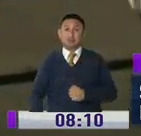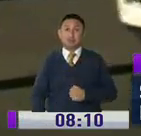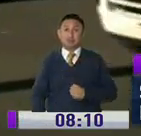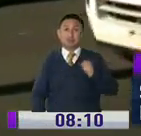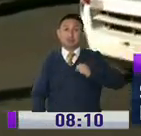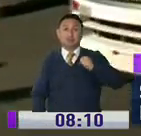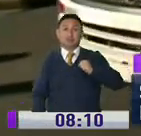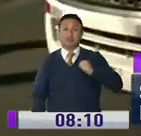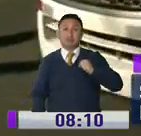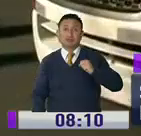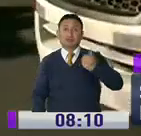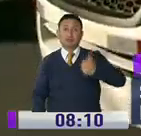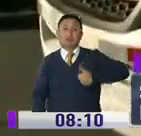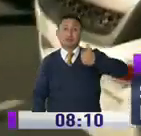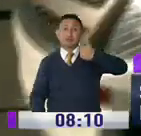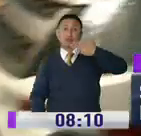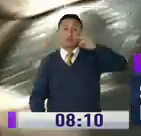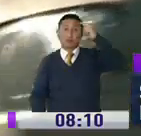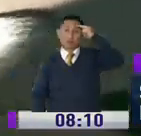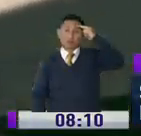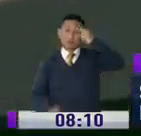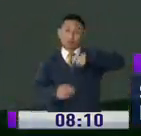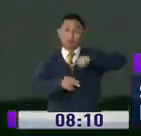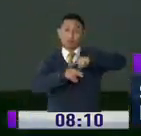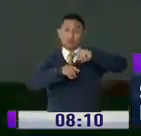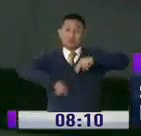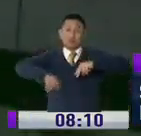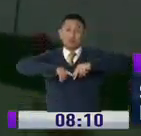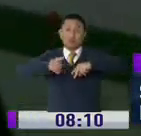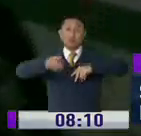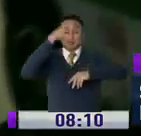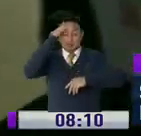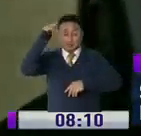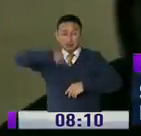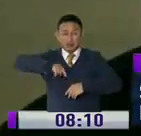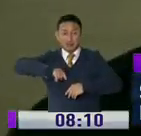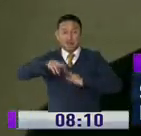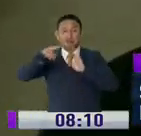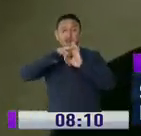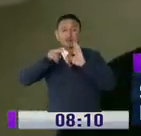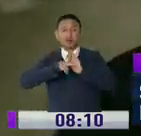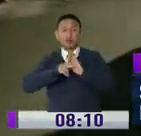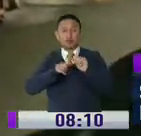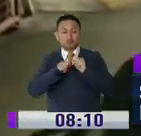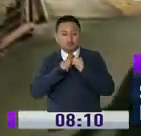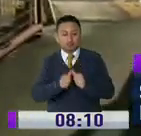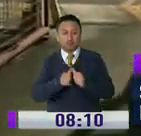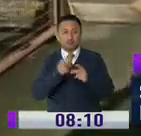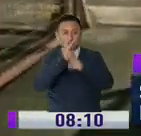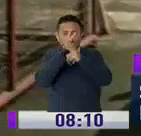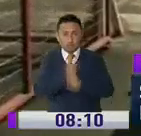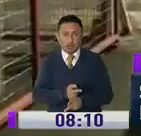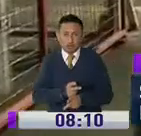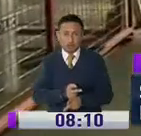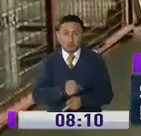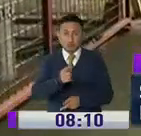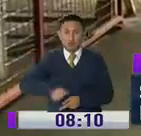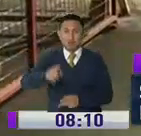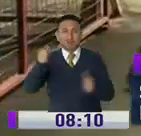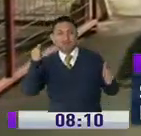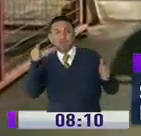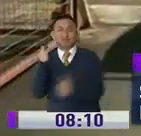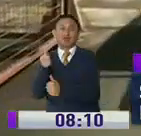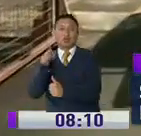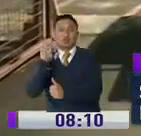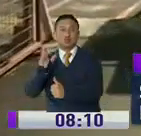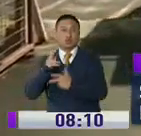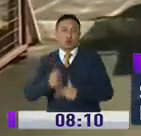General Salinas y la Policía Nacional, con la ciudadanía que conozca que estas medidas se están imponiendo y deben ir acatándolas por la